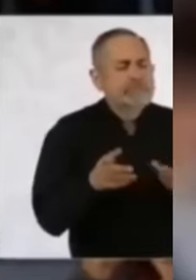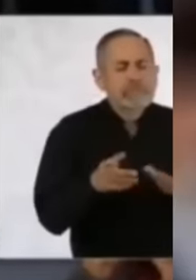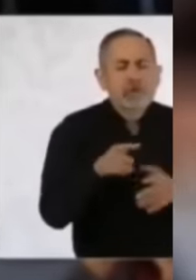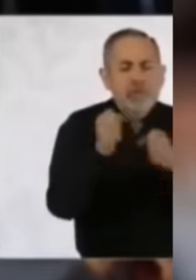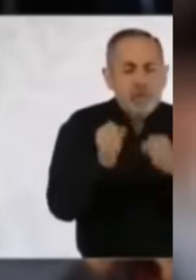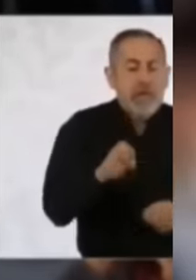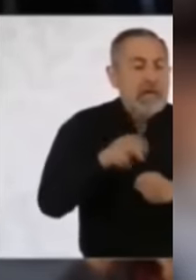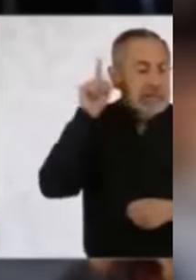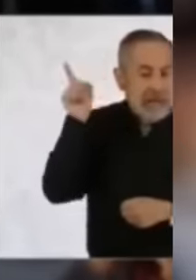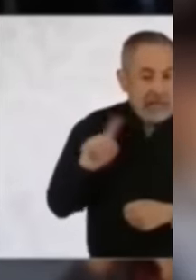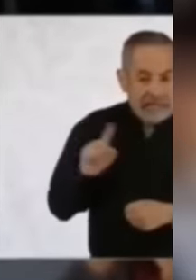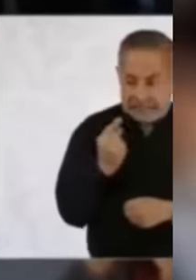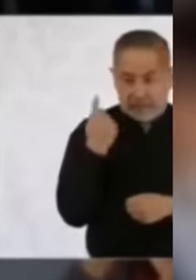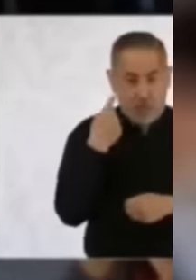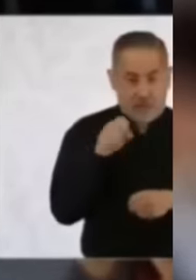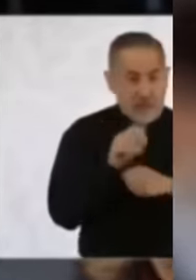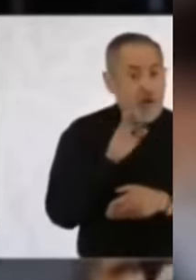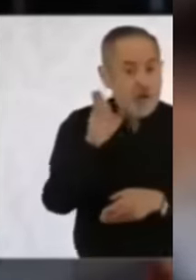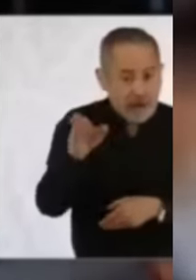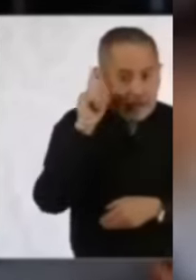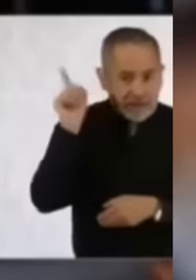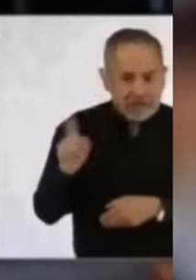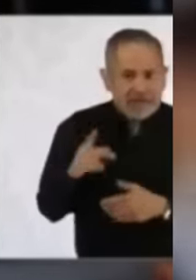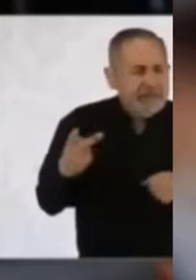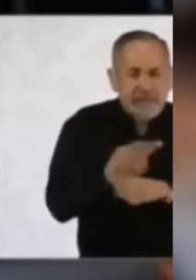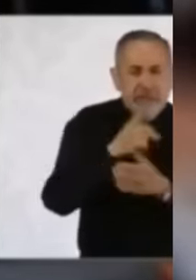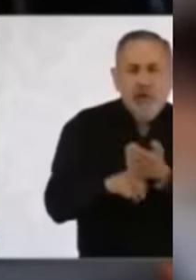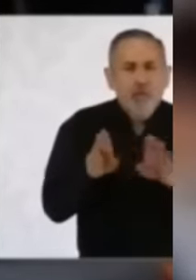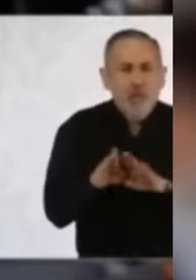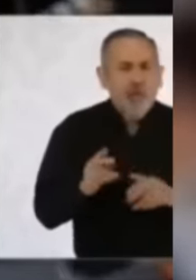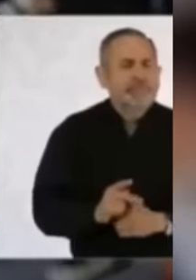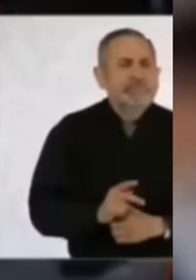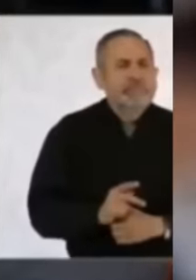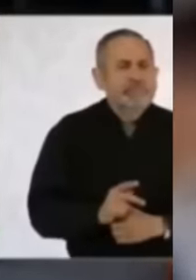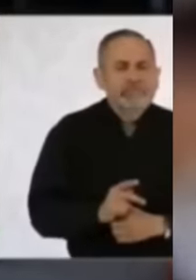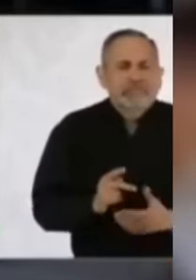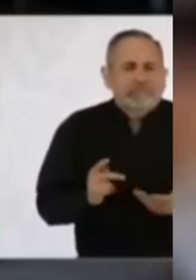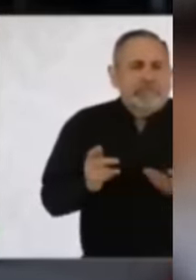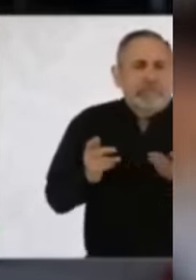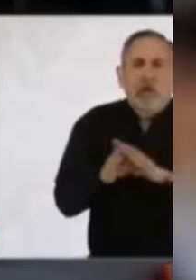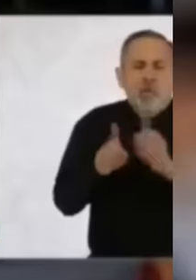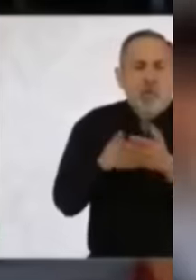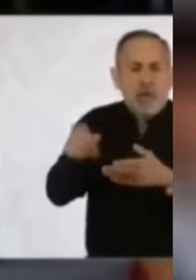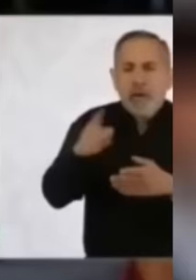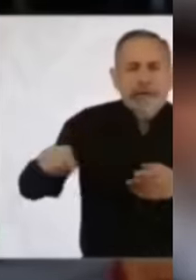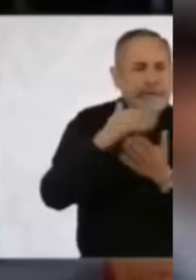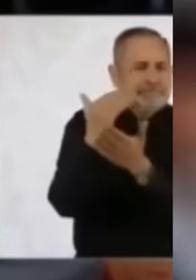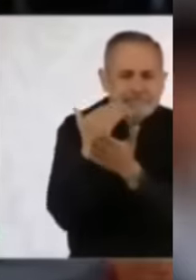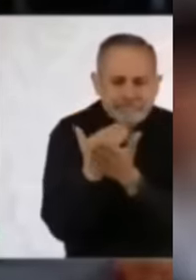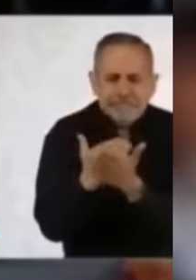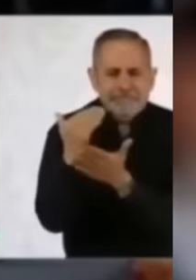En Zacatecas encontró usted el fin de semana. ¿Cuál ha sido la fórmula o la clave para que en esta entidad hayan podido disminuir los